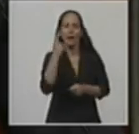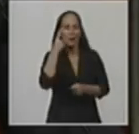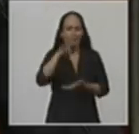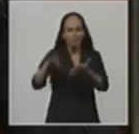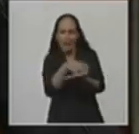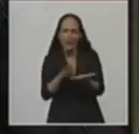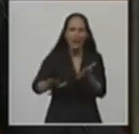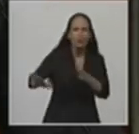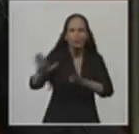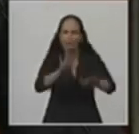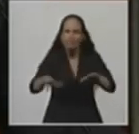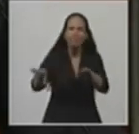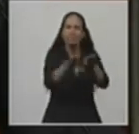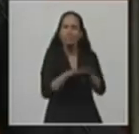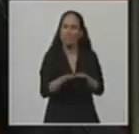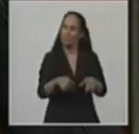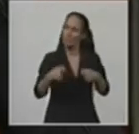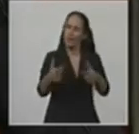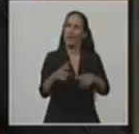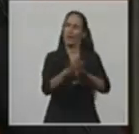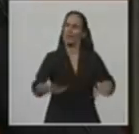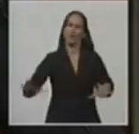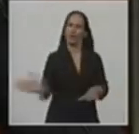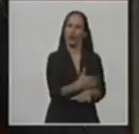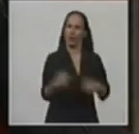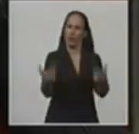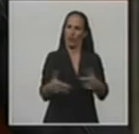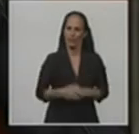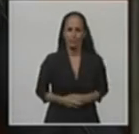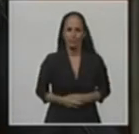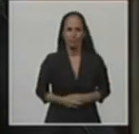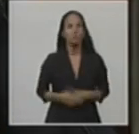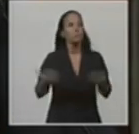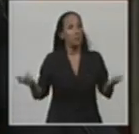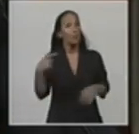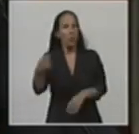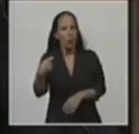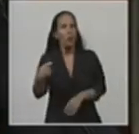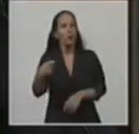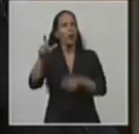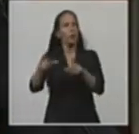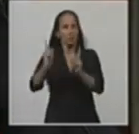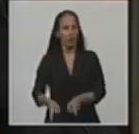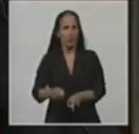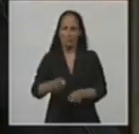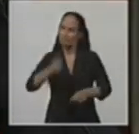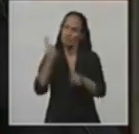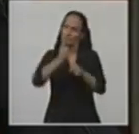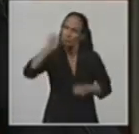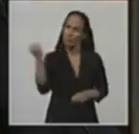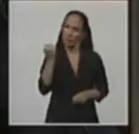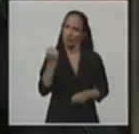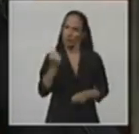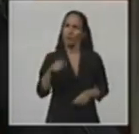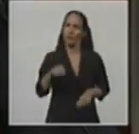y transparente que cubra a todos los niños. Los jubilados también serán una prioridad para nosotros. La enorme